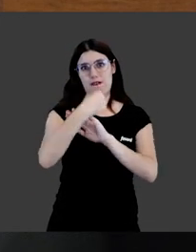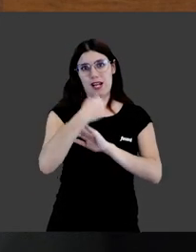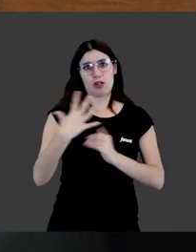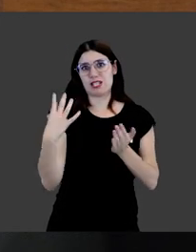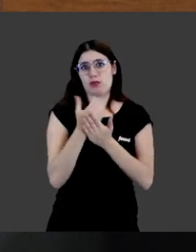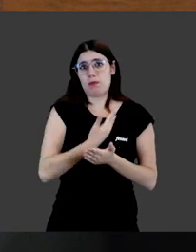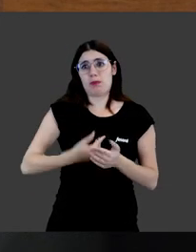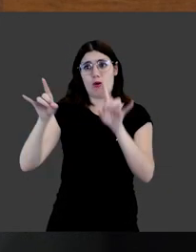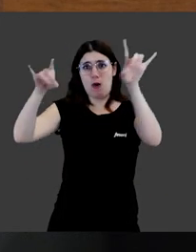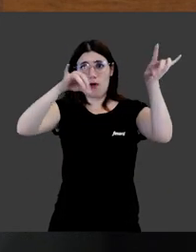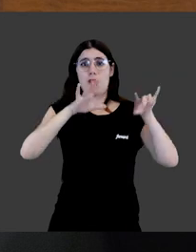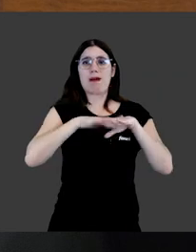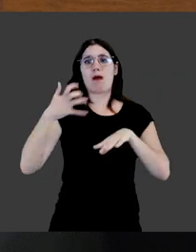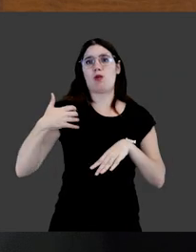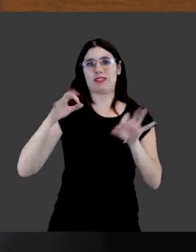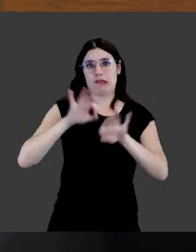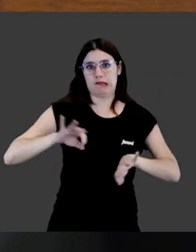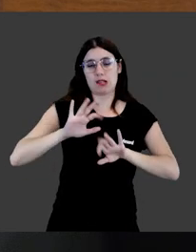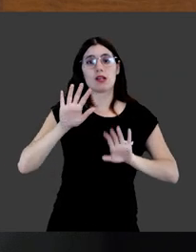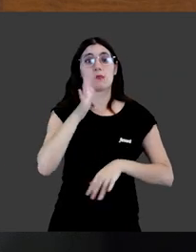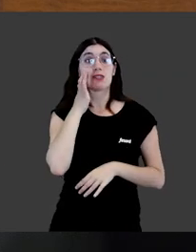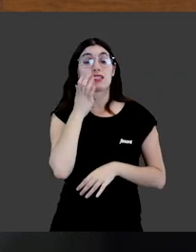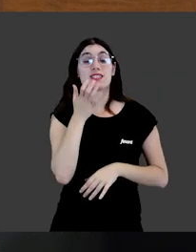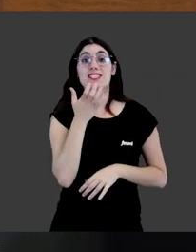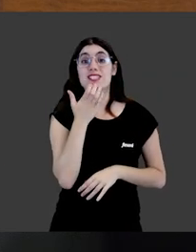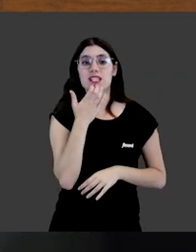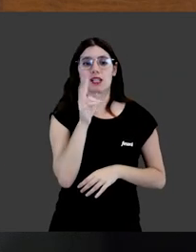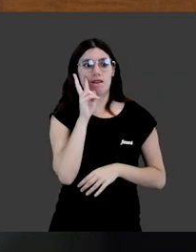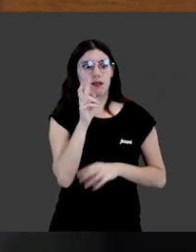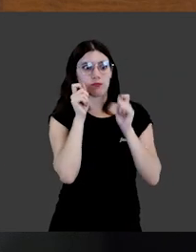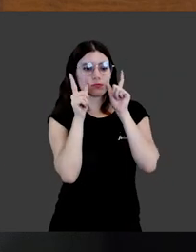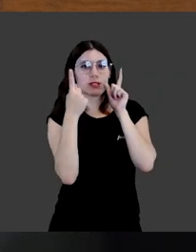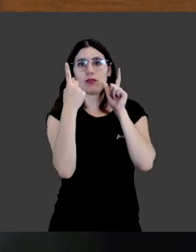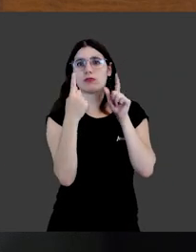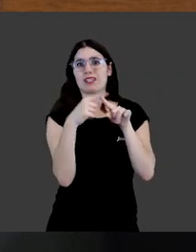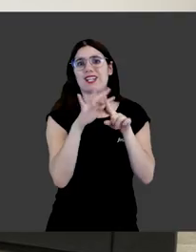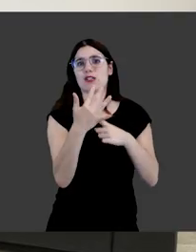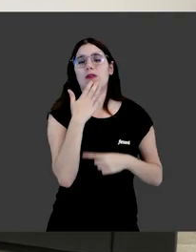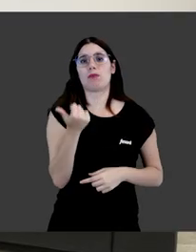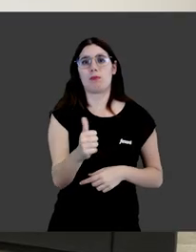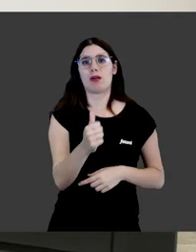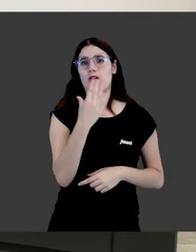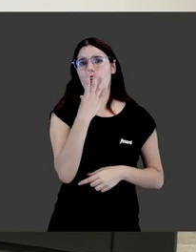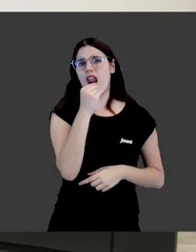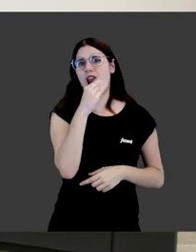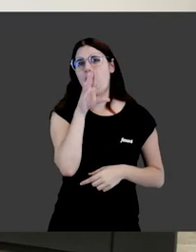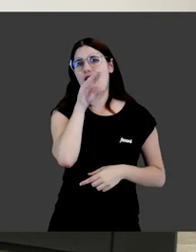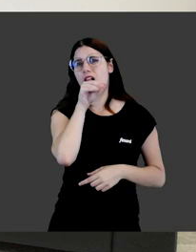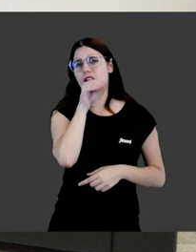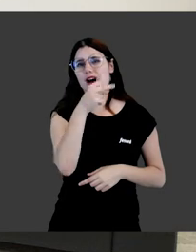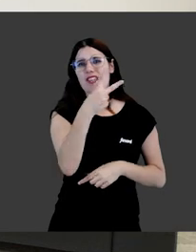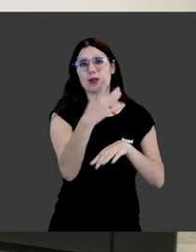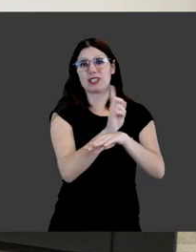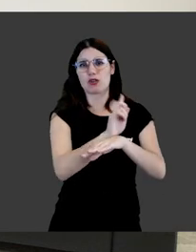obligaciones de todo propietario para evitar molestias. Claro, si nos encontramos ante un caso de un perro, por ejemplo, que está ladrando más de